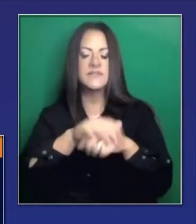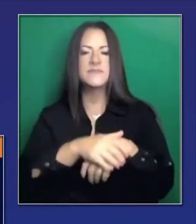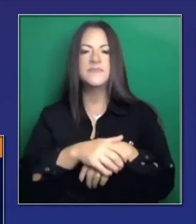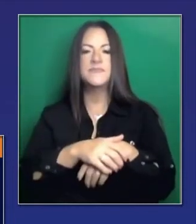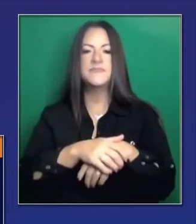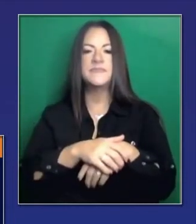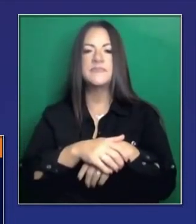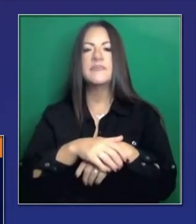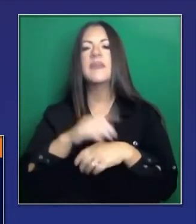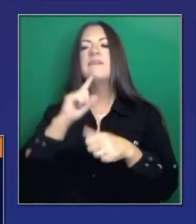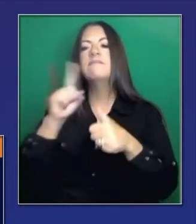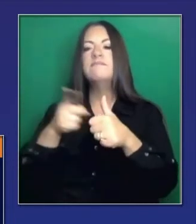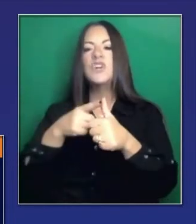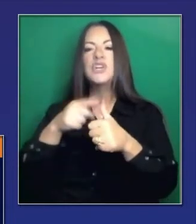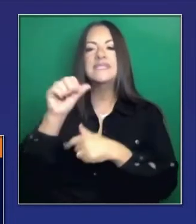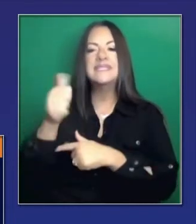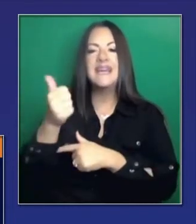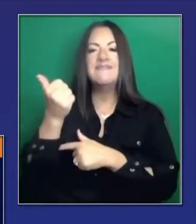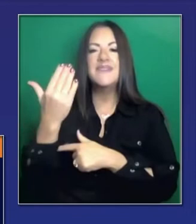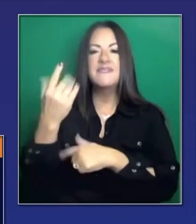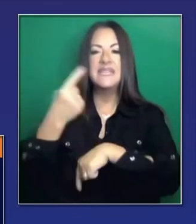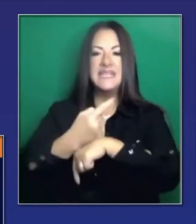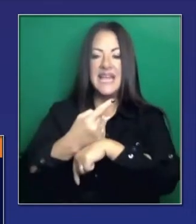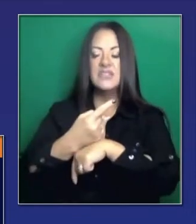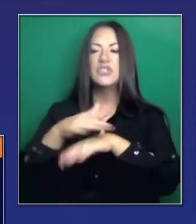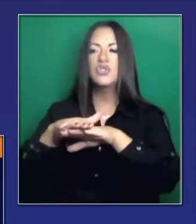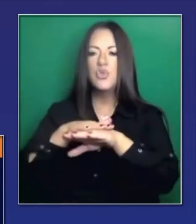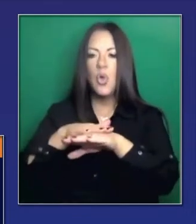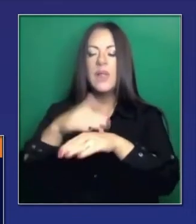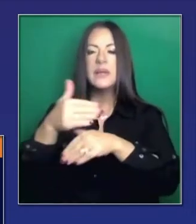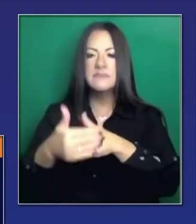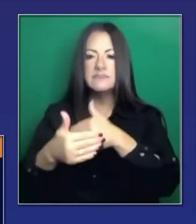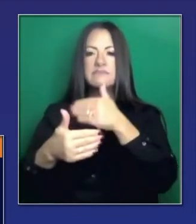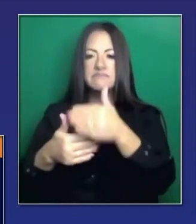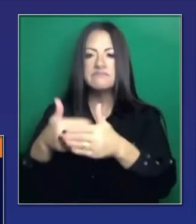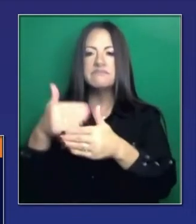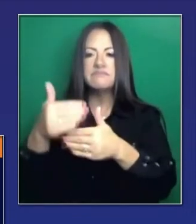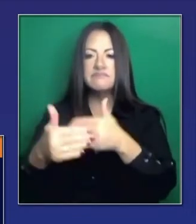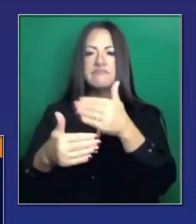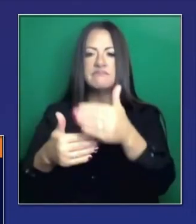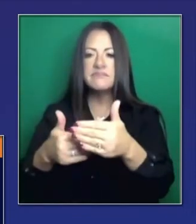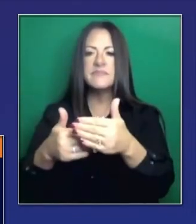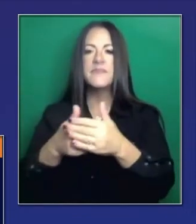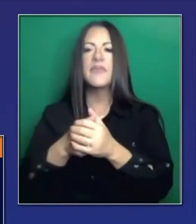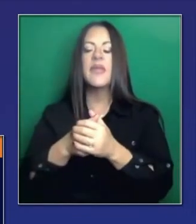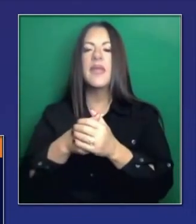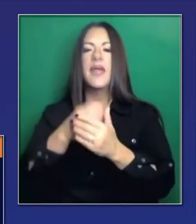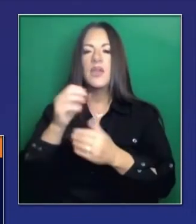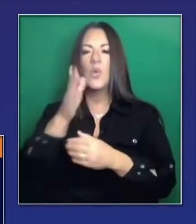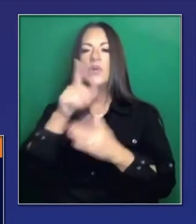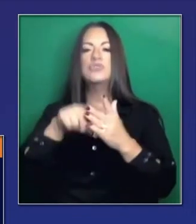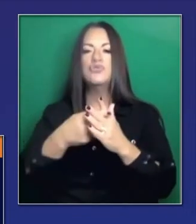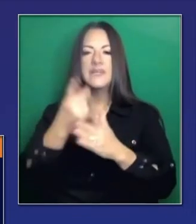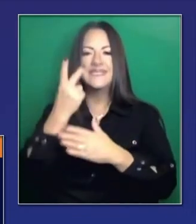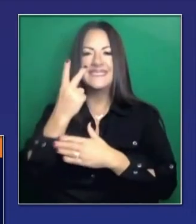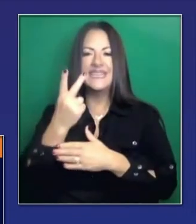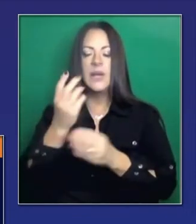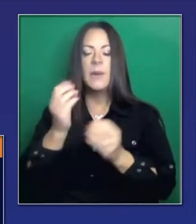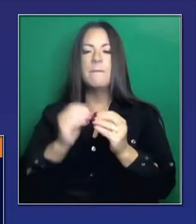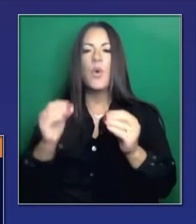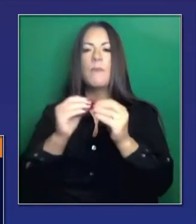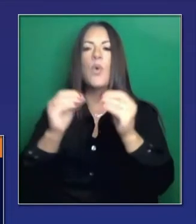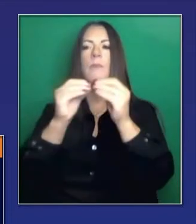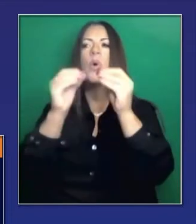Tenemos que crear ese ímpetu poco a poco, aumentar el paso, la velocidad y veremos una